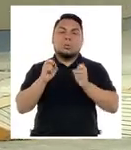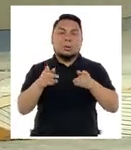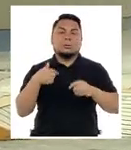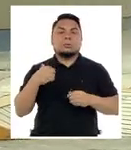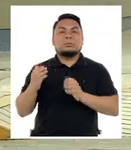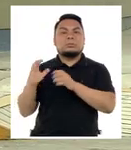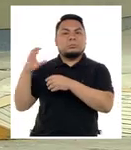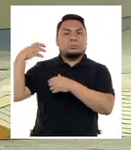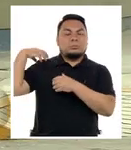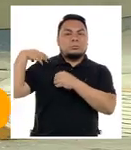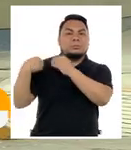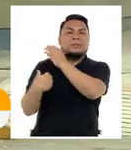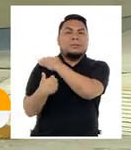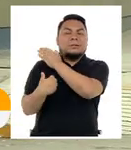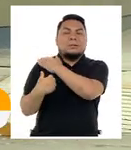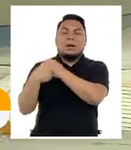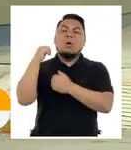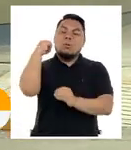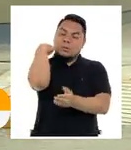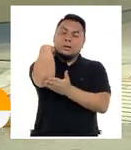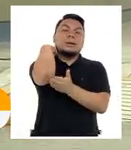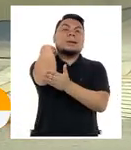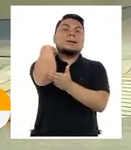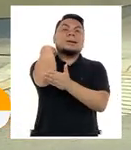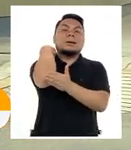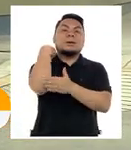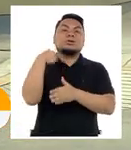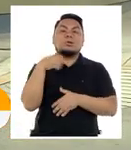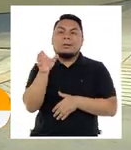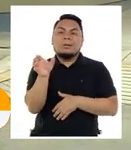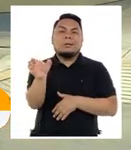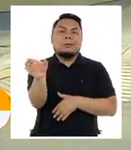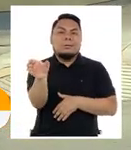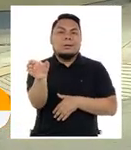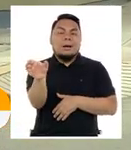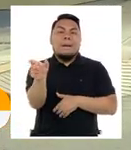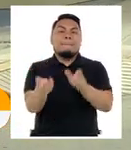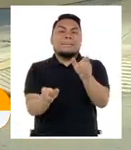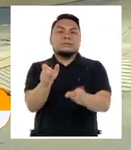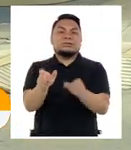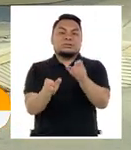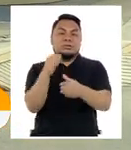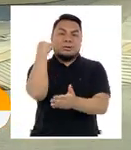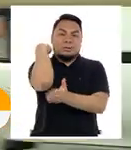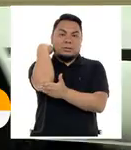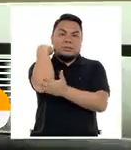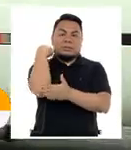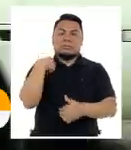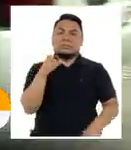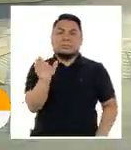Entonces, yo lo tomo del codo, porque esa es la técnica, ese es uno de los tips, tomar del codo a la persona,